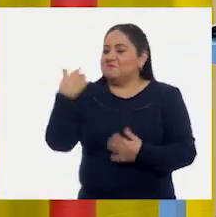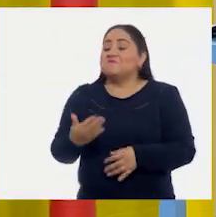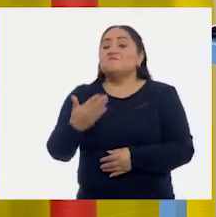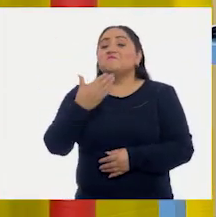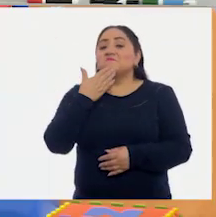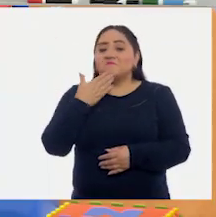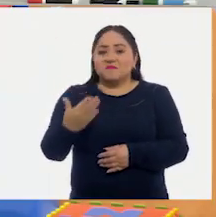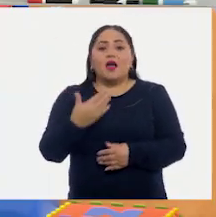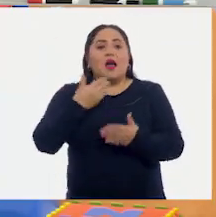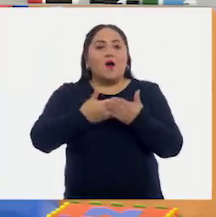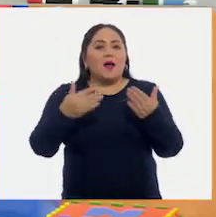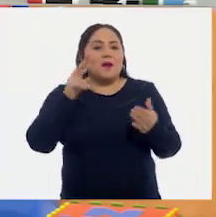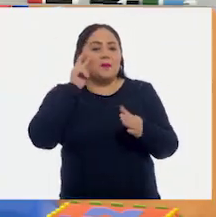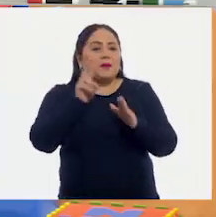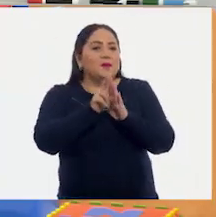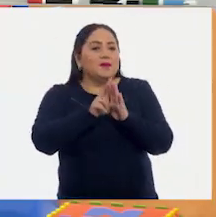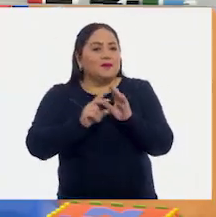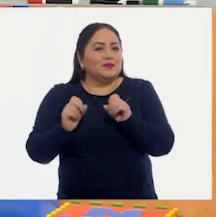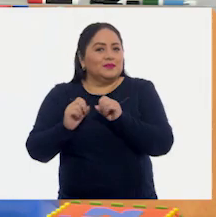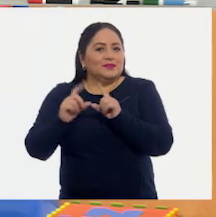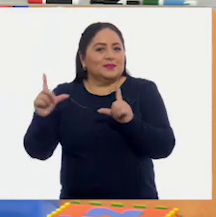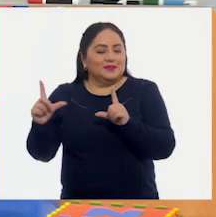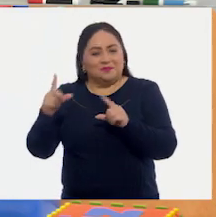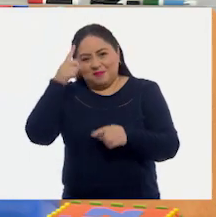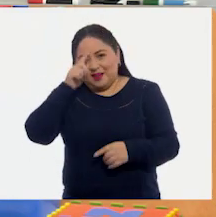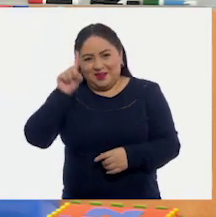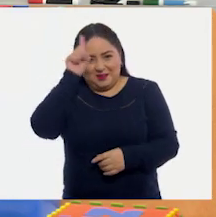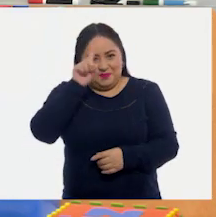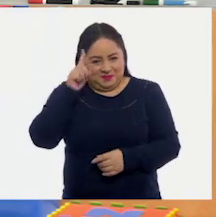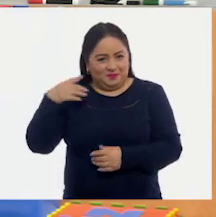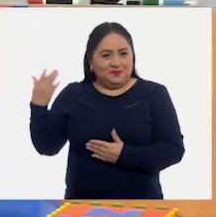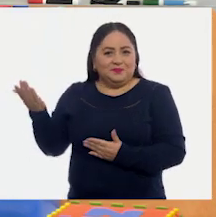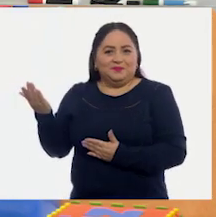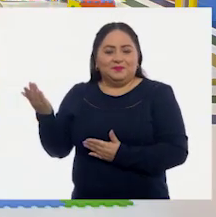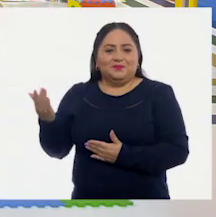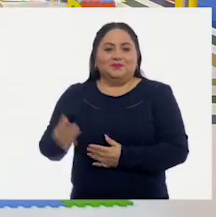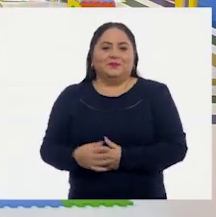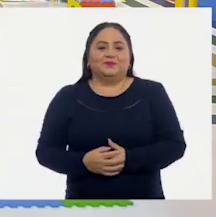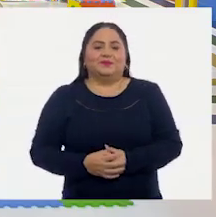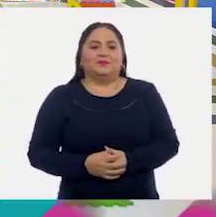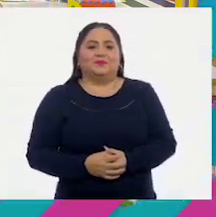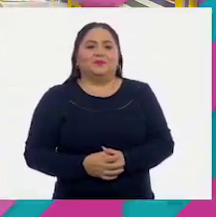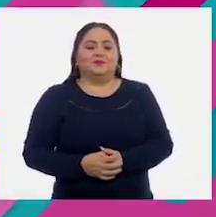Vamos a ver esos videos donde ya tenemos esas recomendaciones. Sí, vamos a verlos. Vamos.